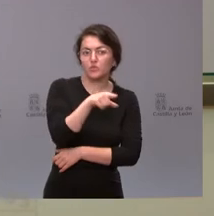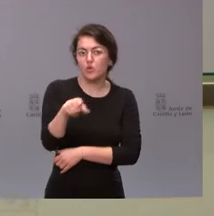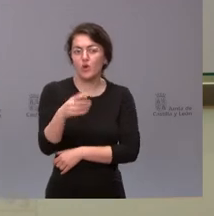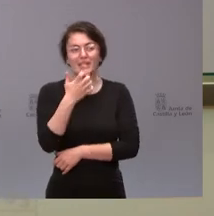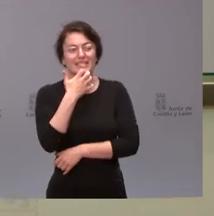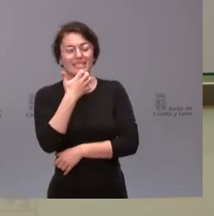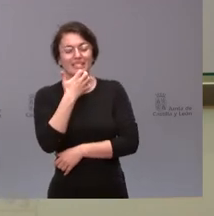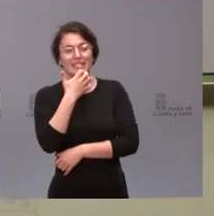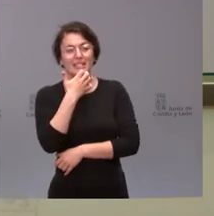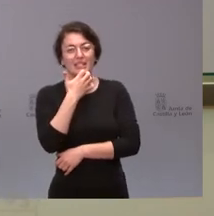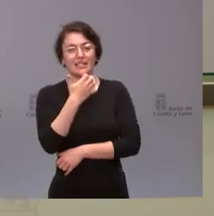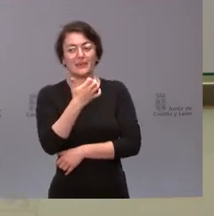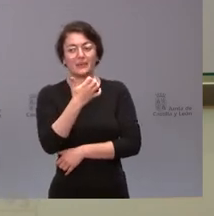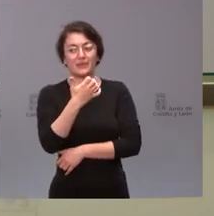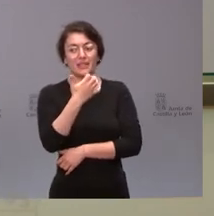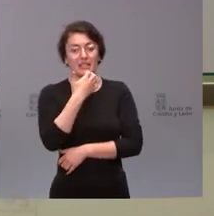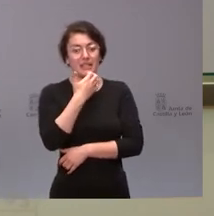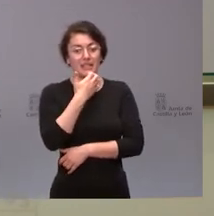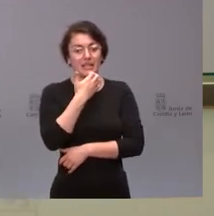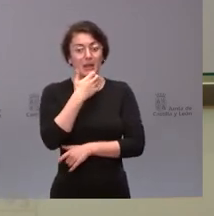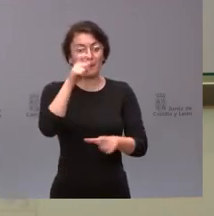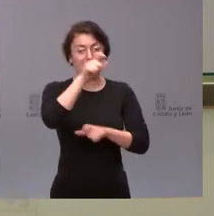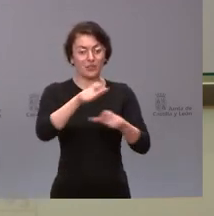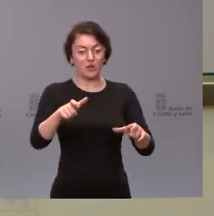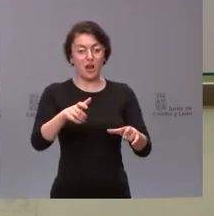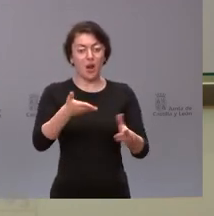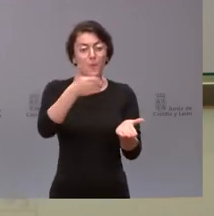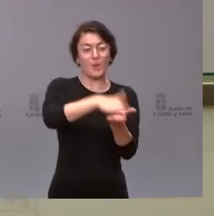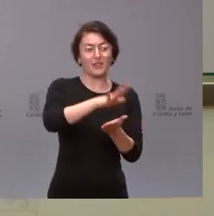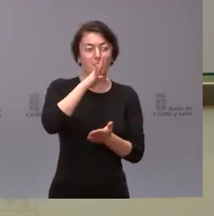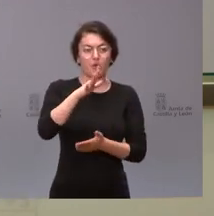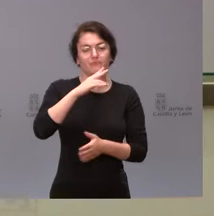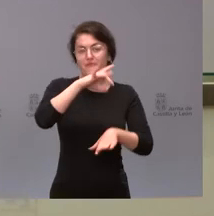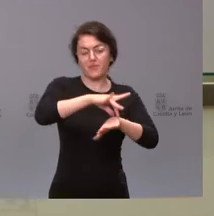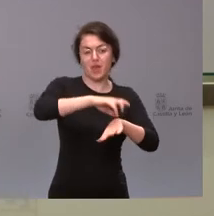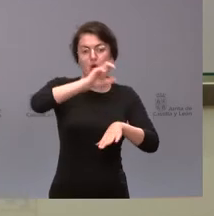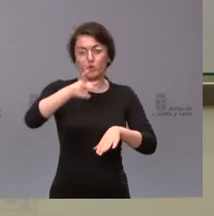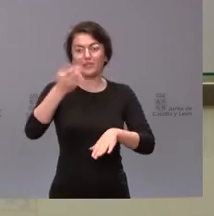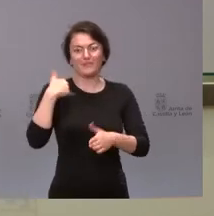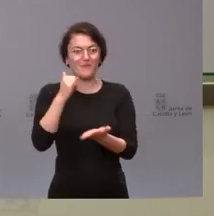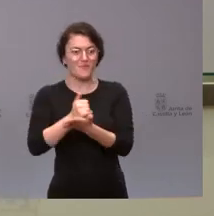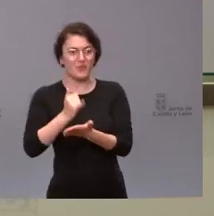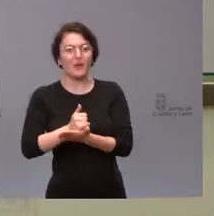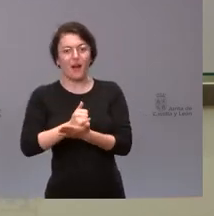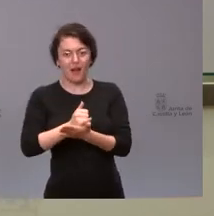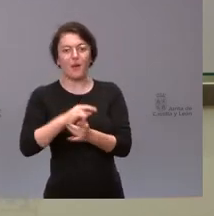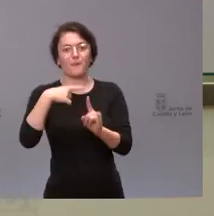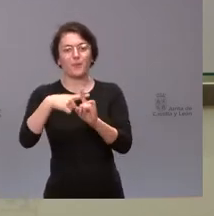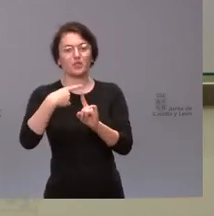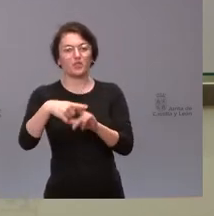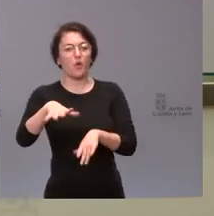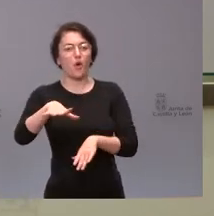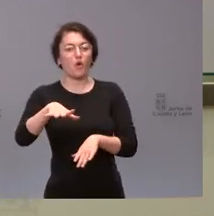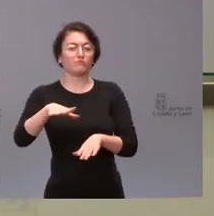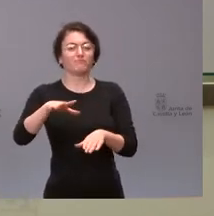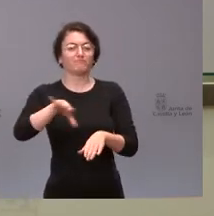son gente que muere por otra enfermedad y les hacen la prueba y da COVID. Y en todo caso, hace solo un año teníamos un par